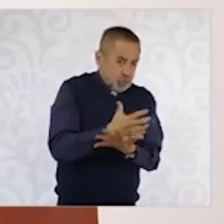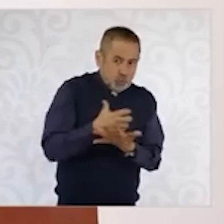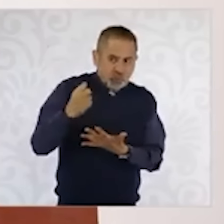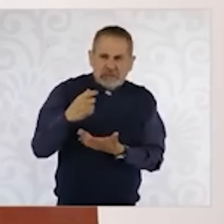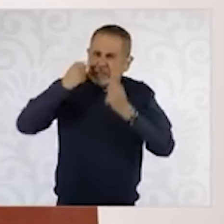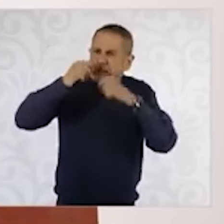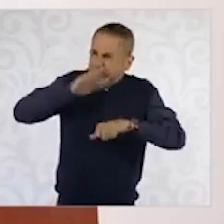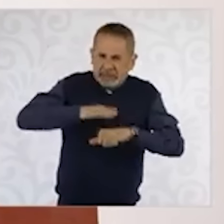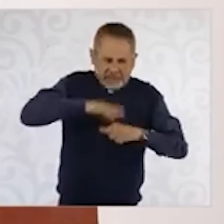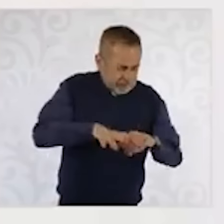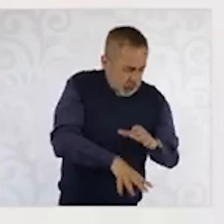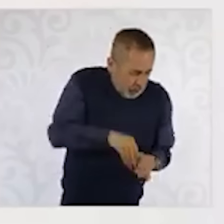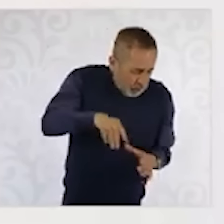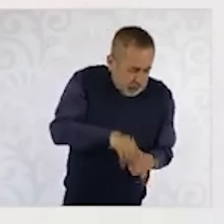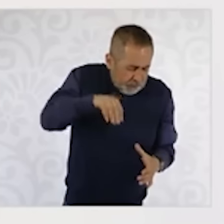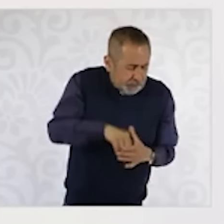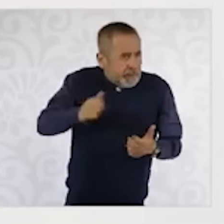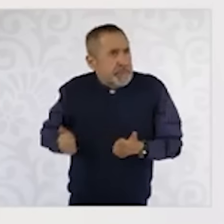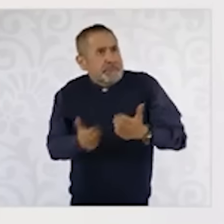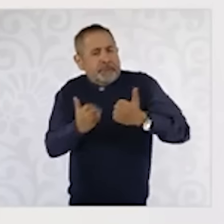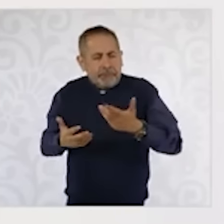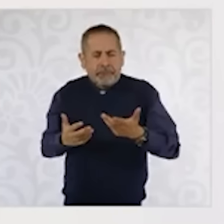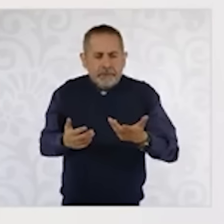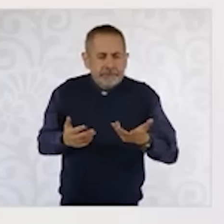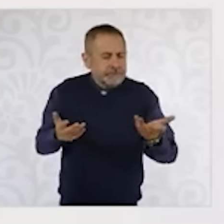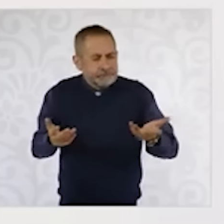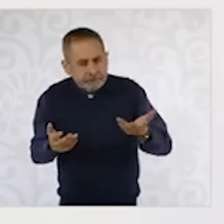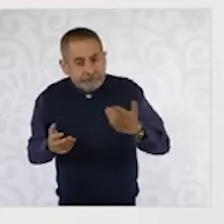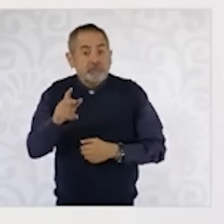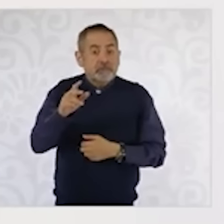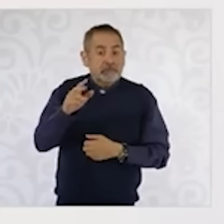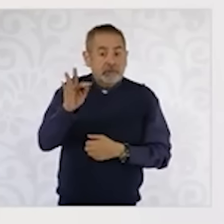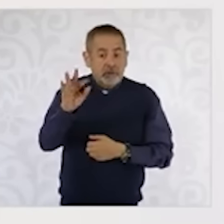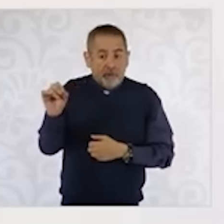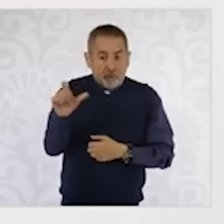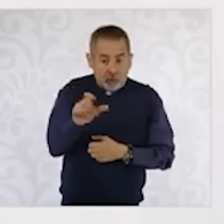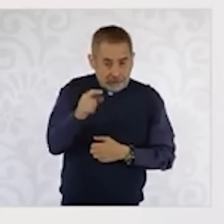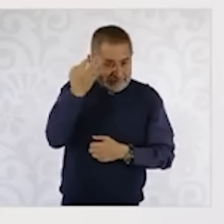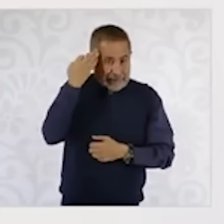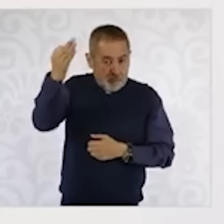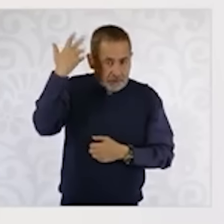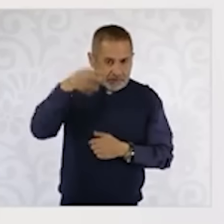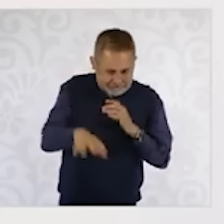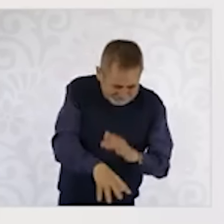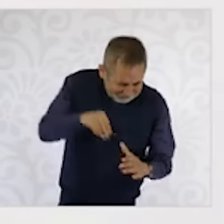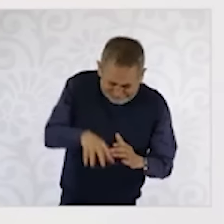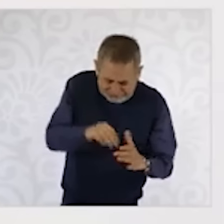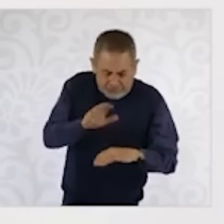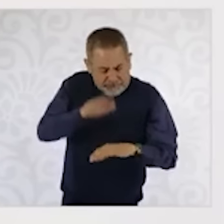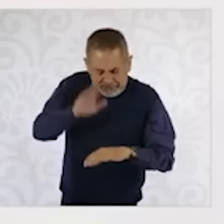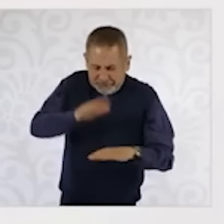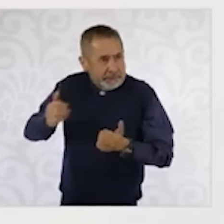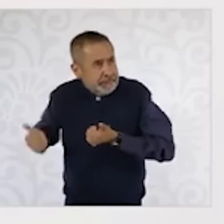para que Fox le enviara más petróleo a Estados Unidos, pues sobreexplotaron nuestros